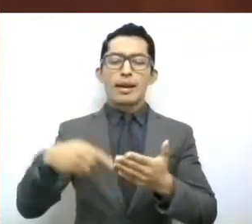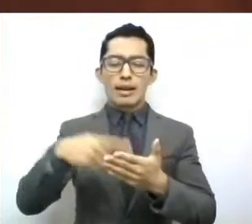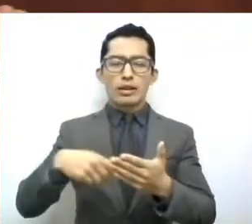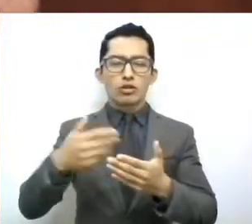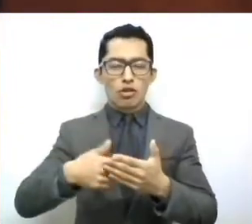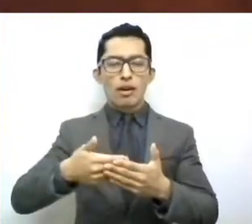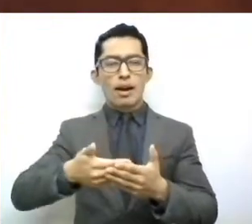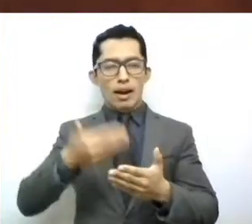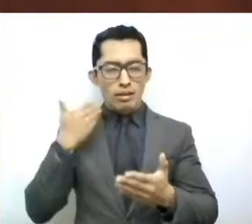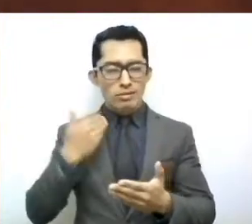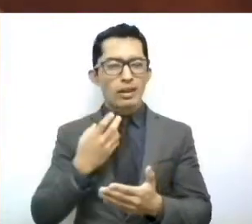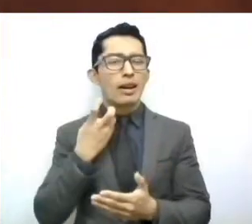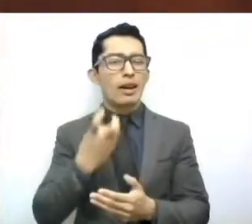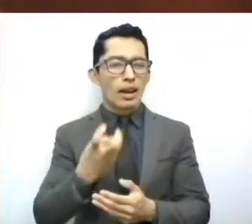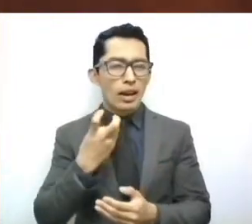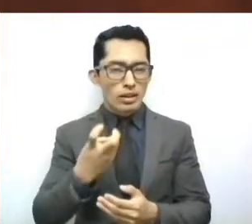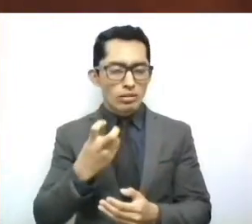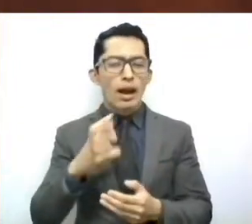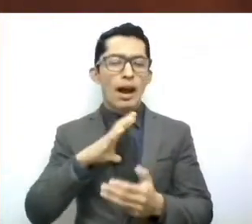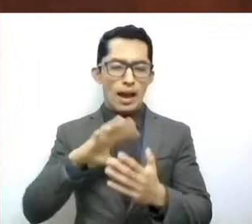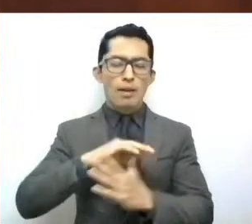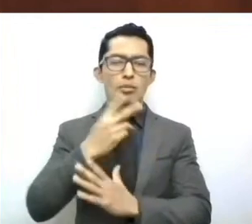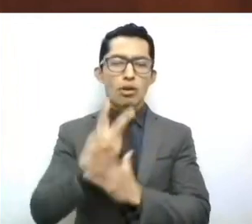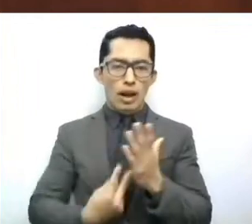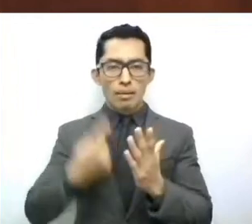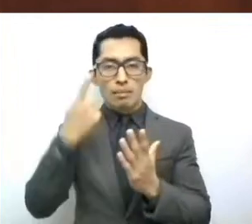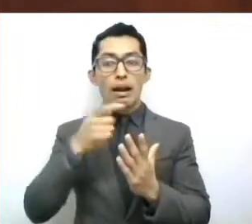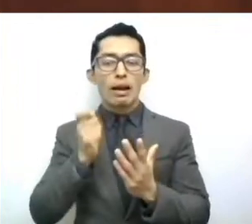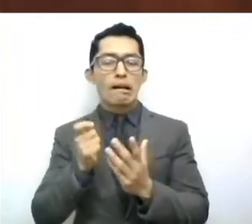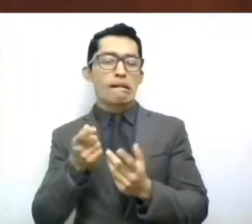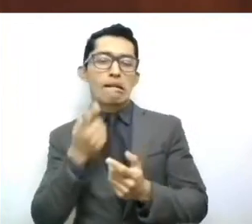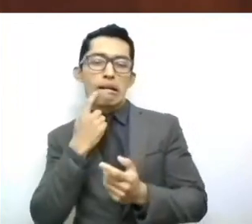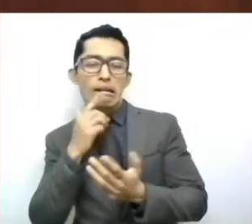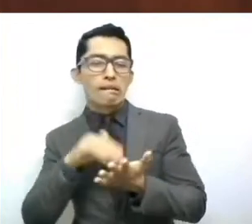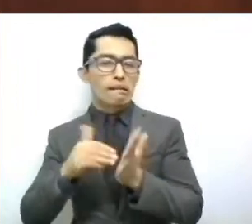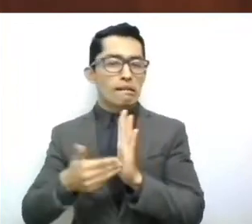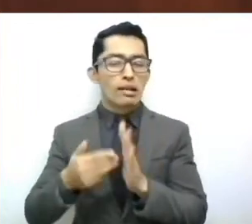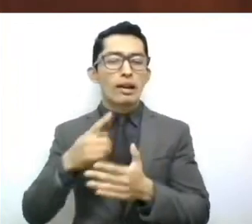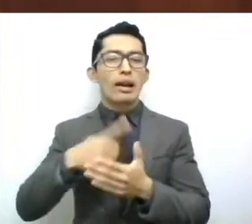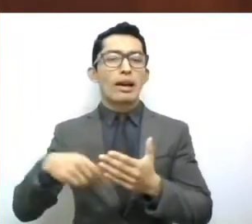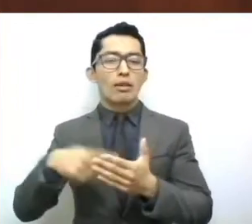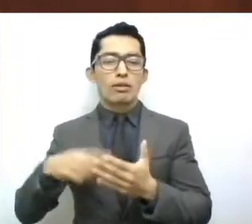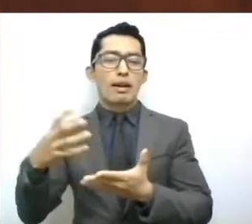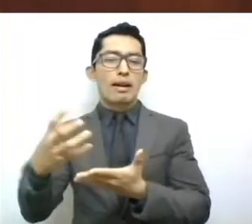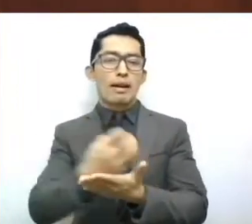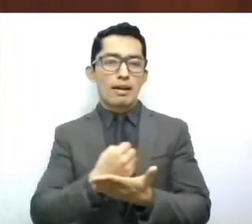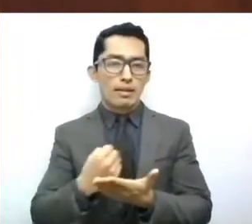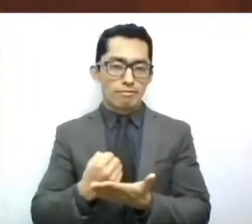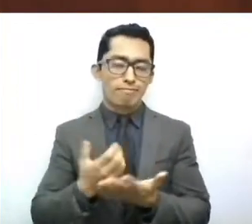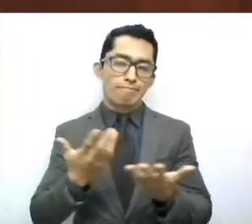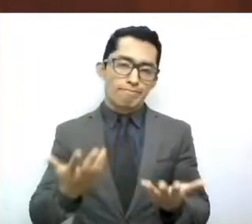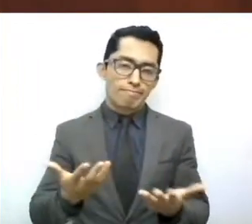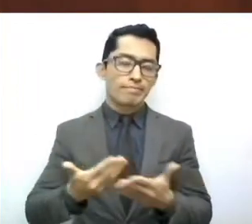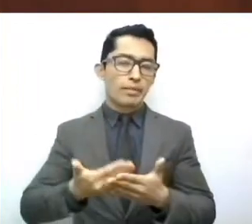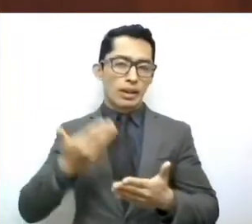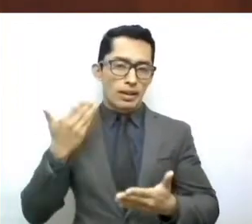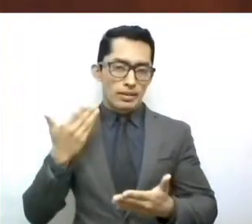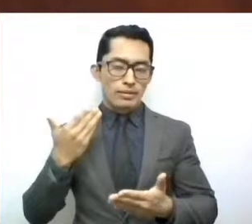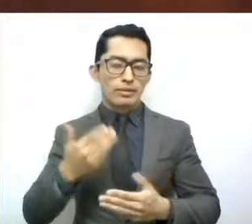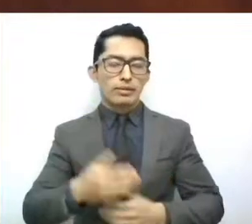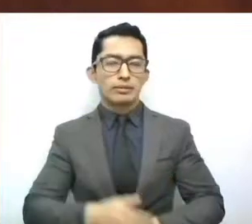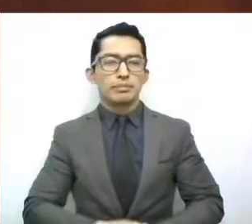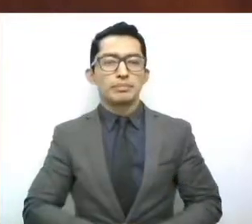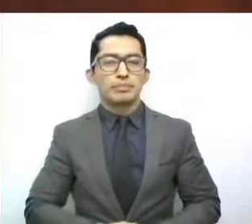programas para el control electoral. Tenemos que legislar para más y mejores